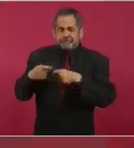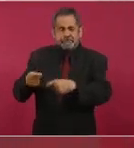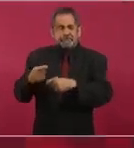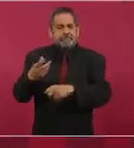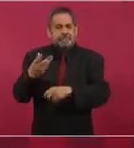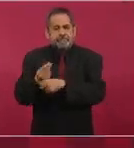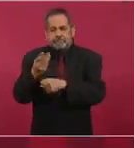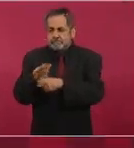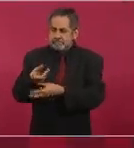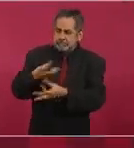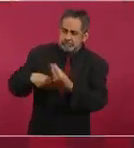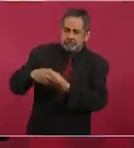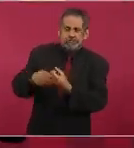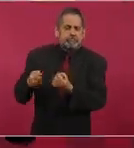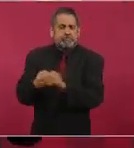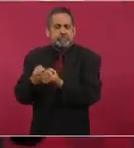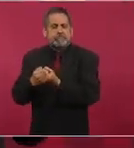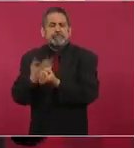subsidiar